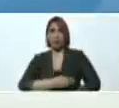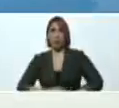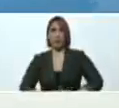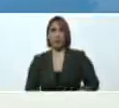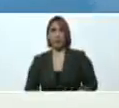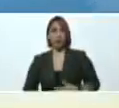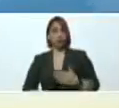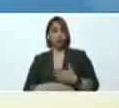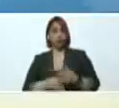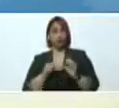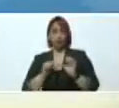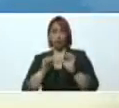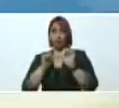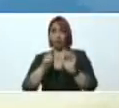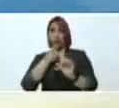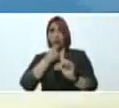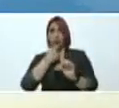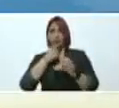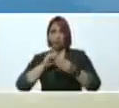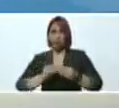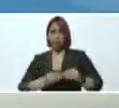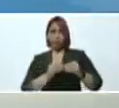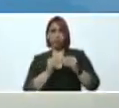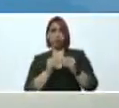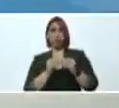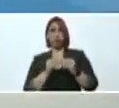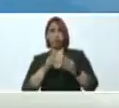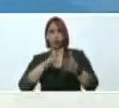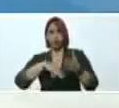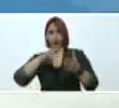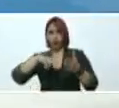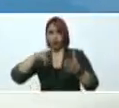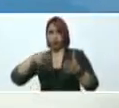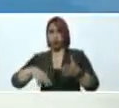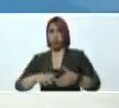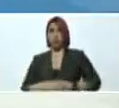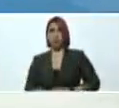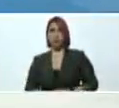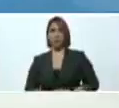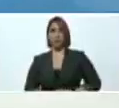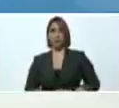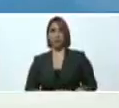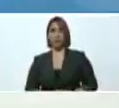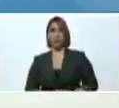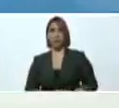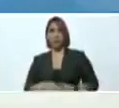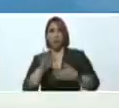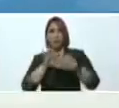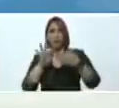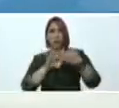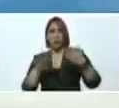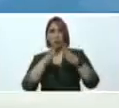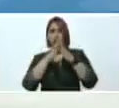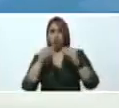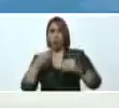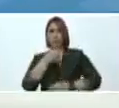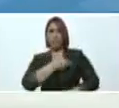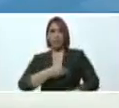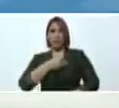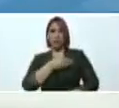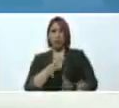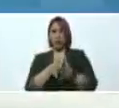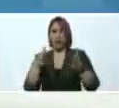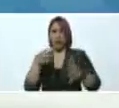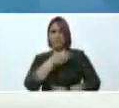Manténgala bonita, arregladita, pintadita y que funcionen todas las misiones y